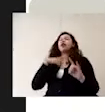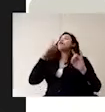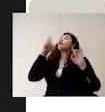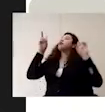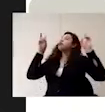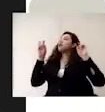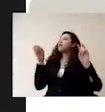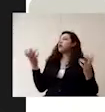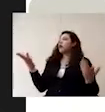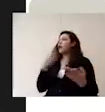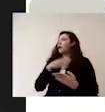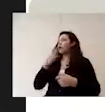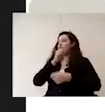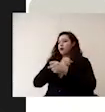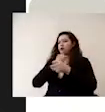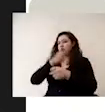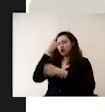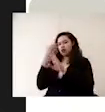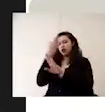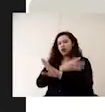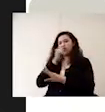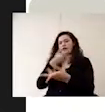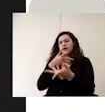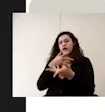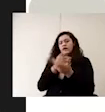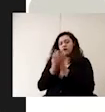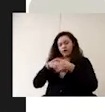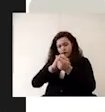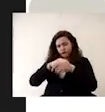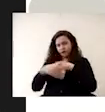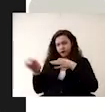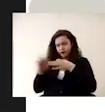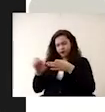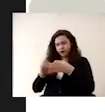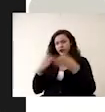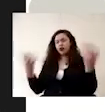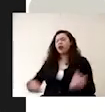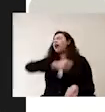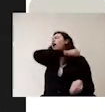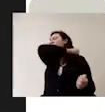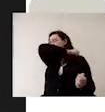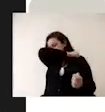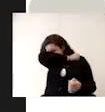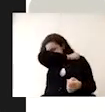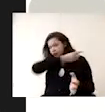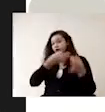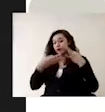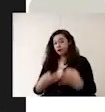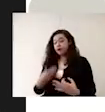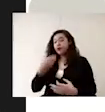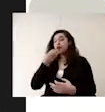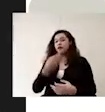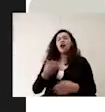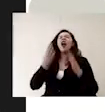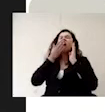buenas prácticas preventivas como el lavado de manos continuo el estornudo de etiqueta que es el estornudo en el ángulo